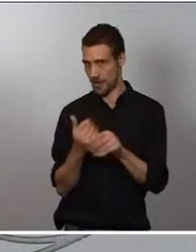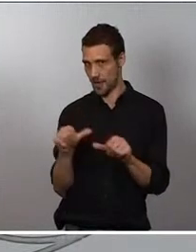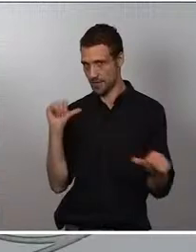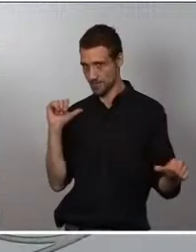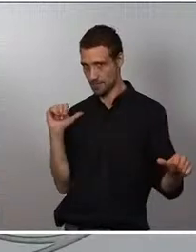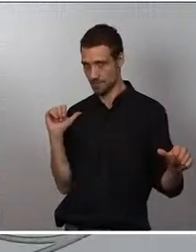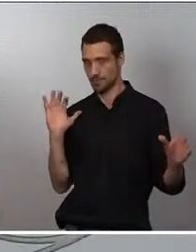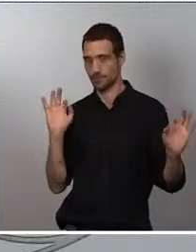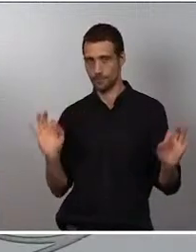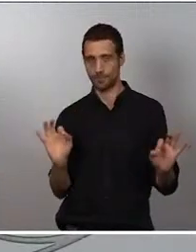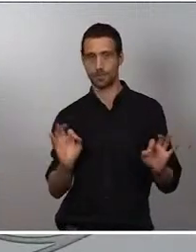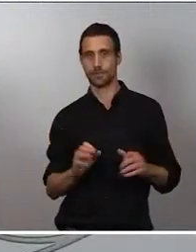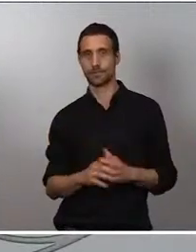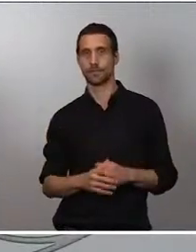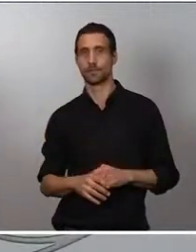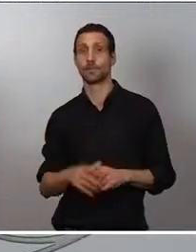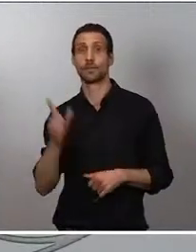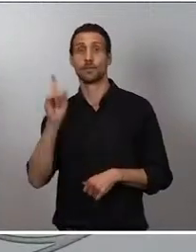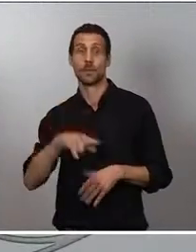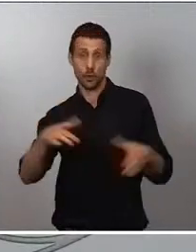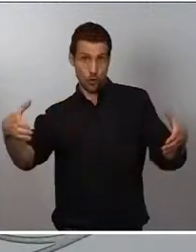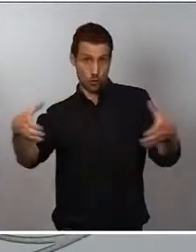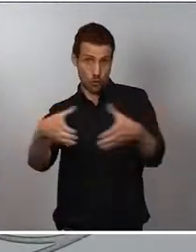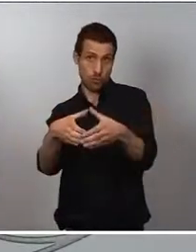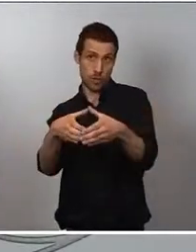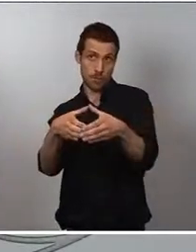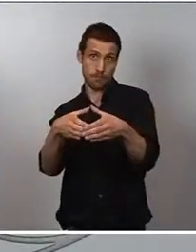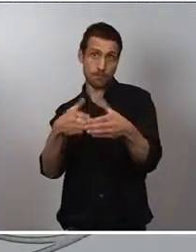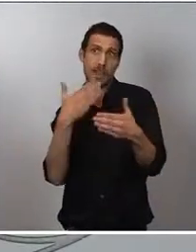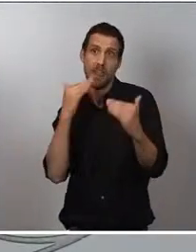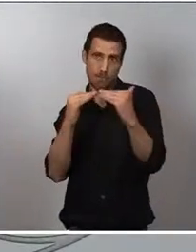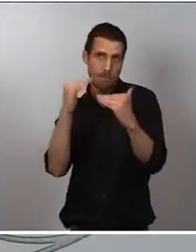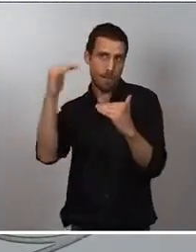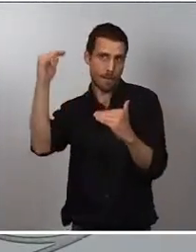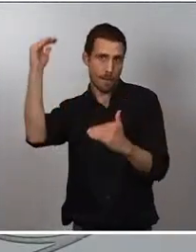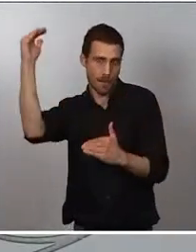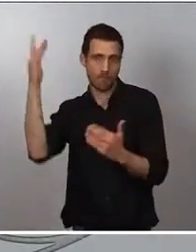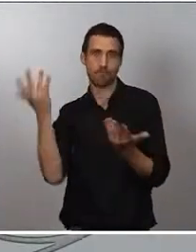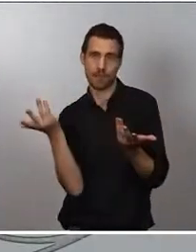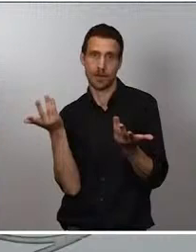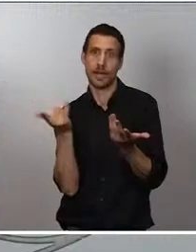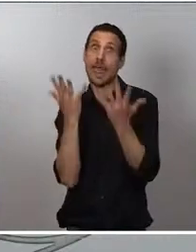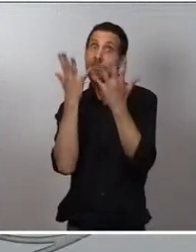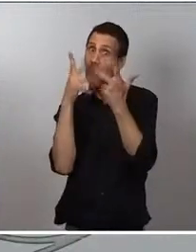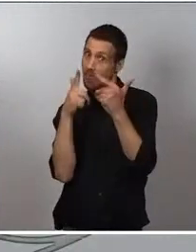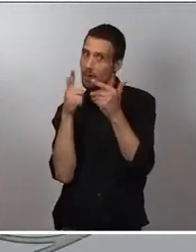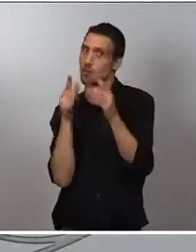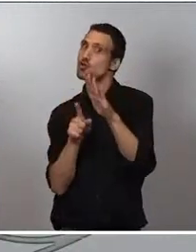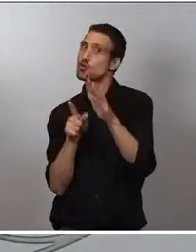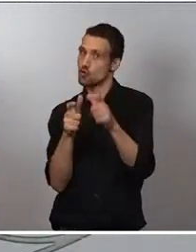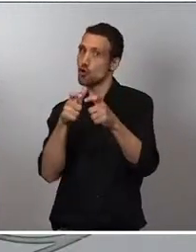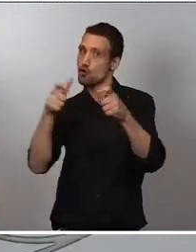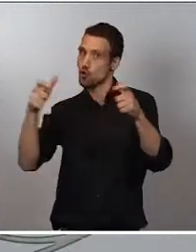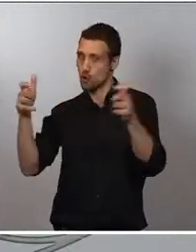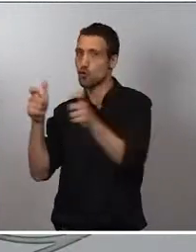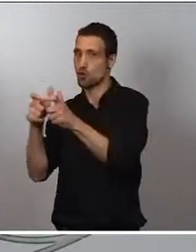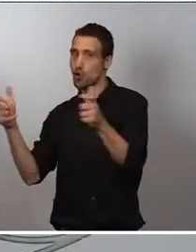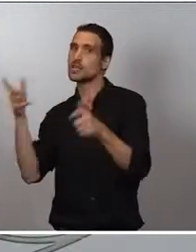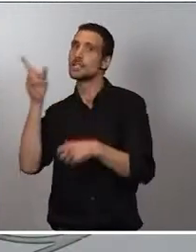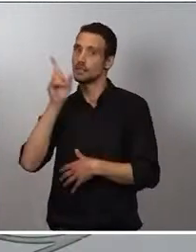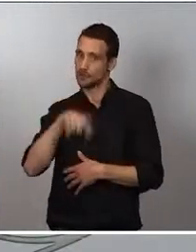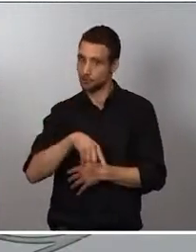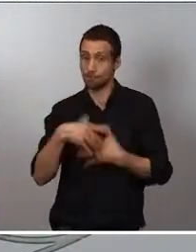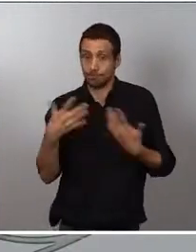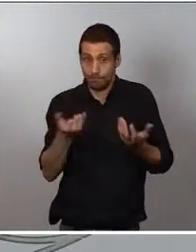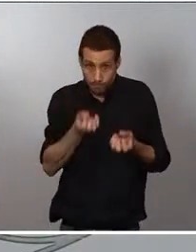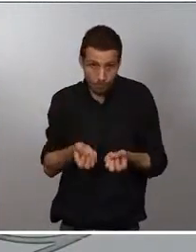que los grupos de mayor edad, estas incidencias también están siendo elevadas. Así, compartir con ustedes que el cohorte entre 30 a